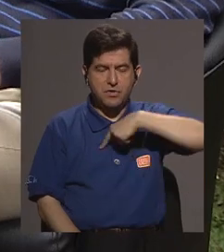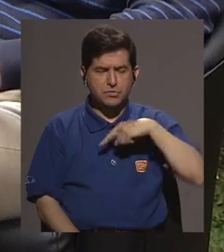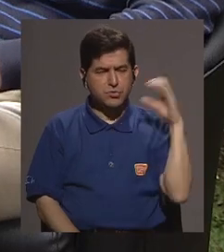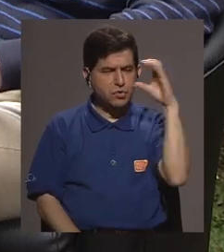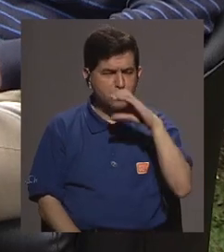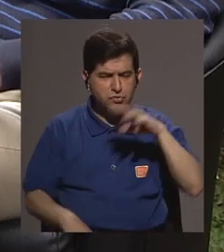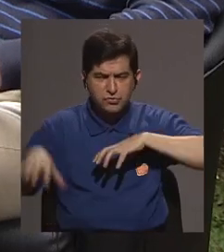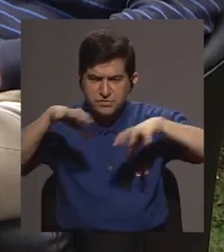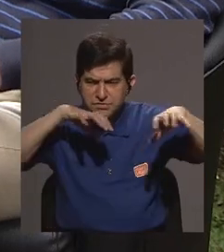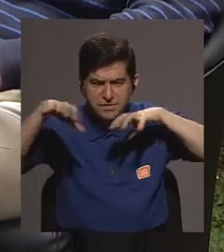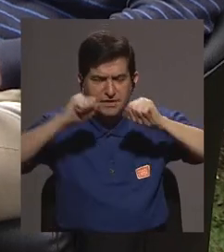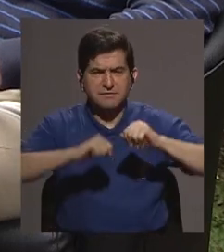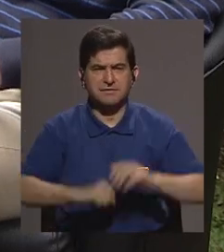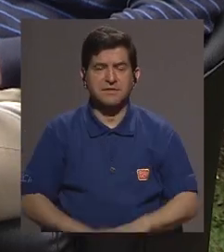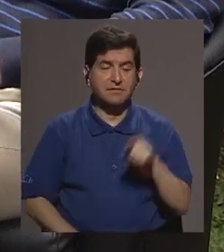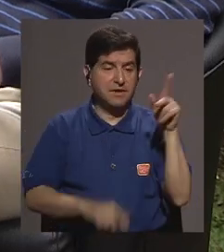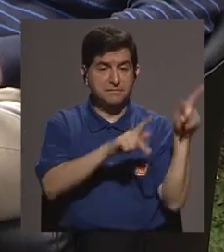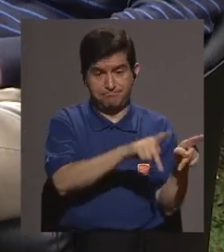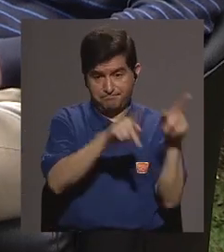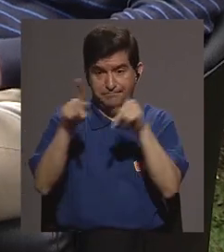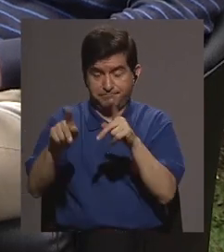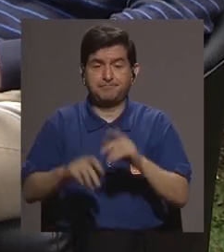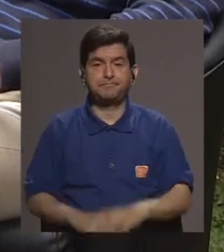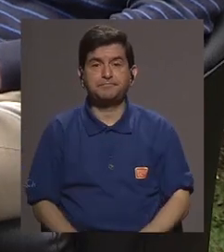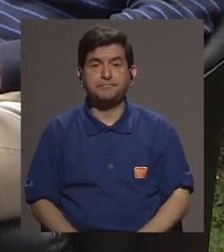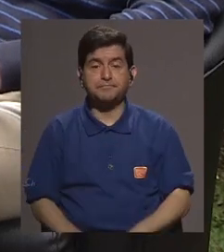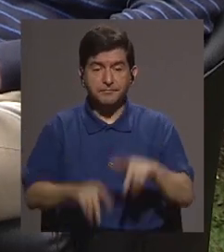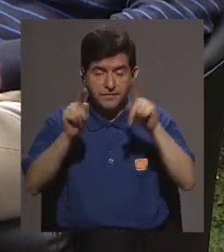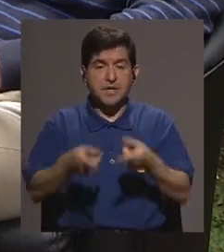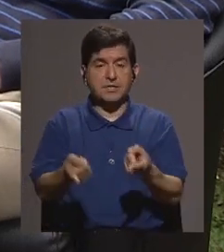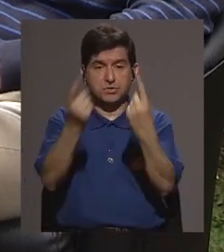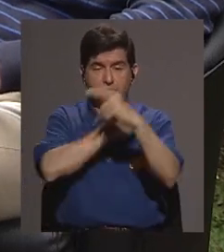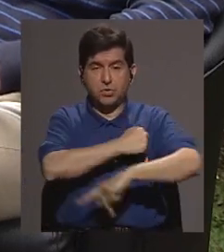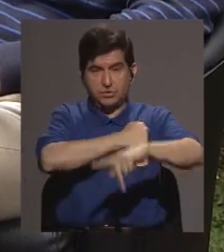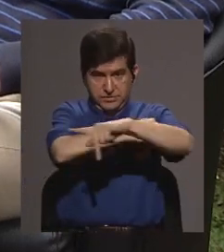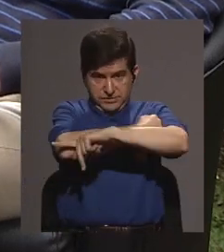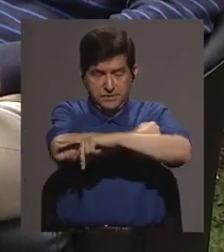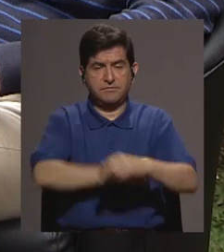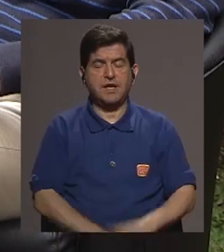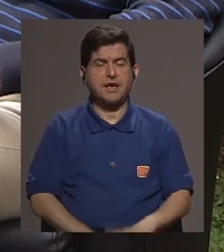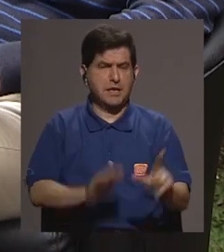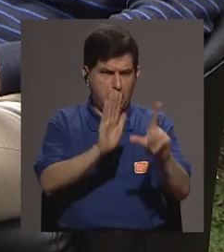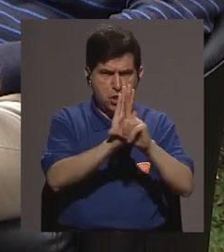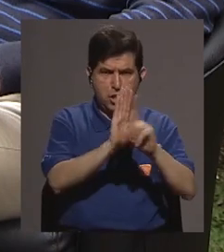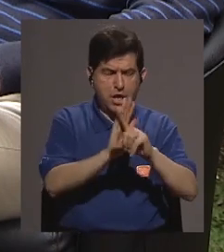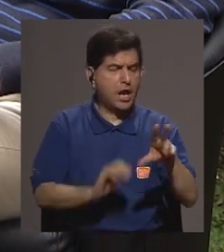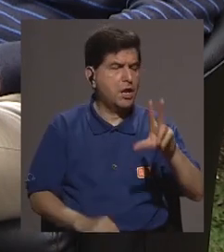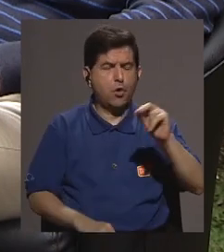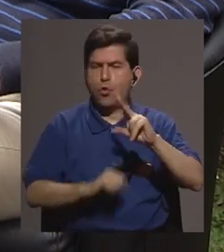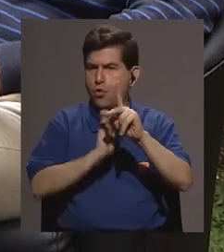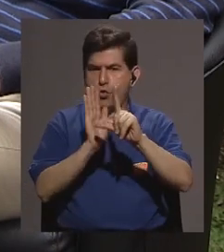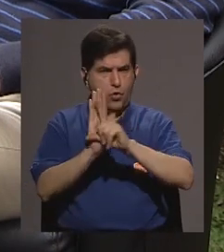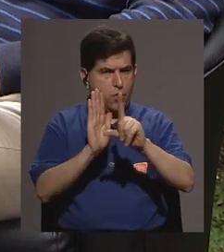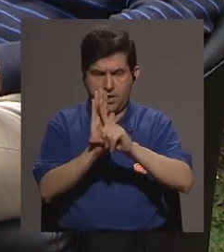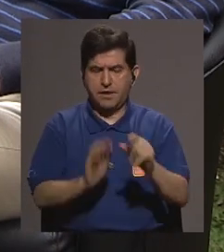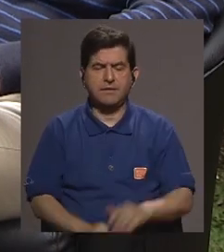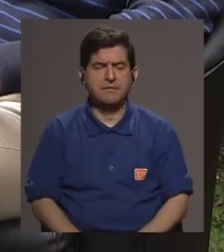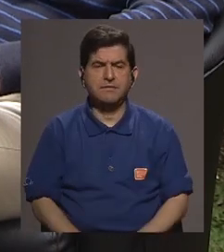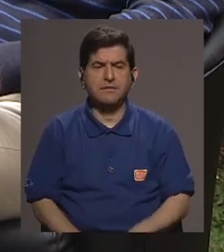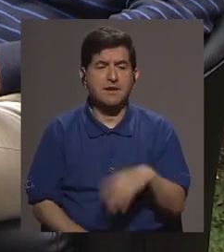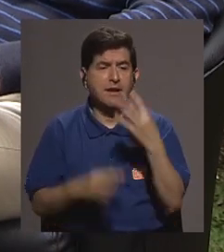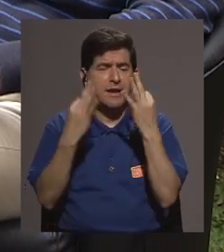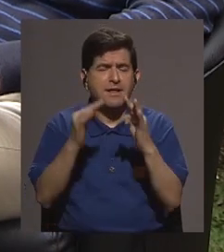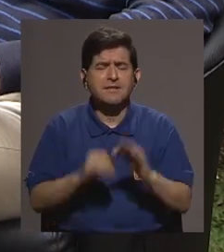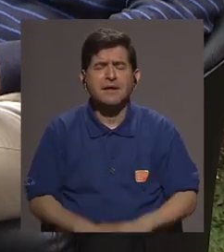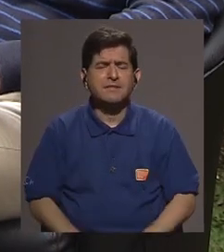búsqueda activa de esas personas es decir de las personas que ingresan al país legal incluso ilegal como para